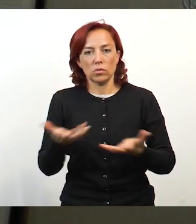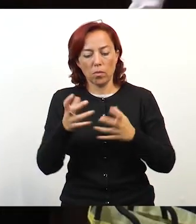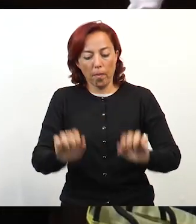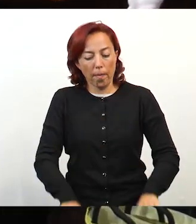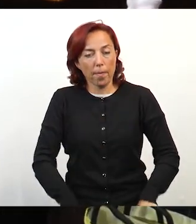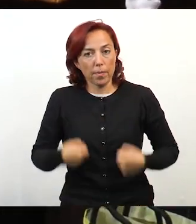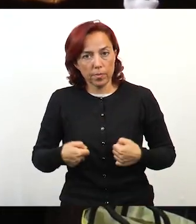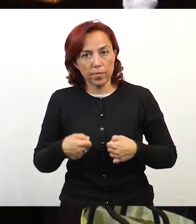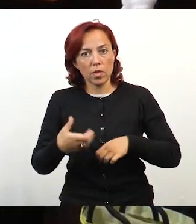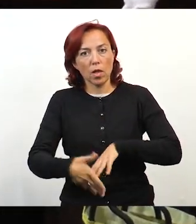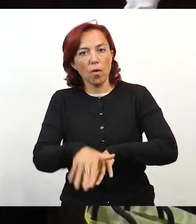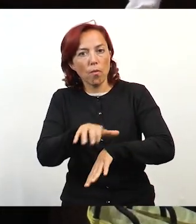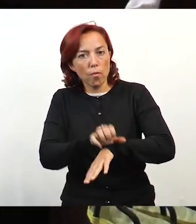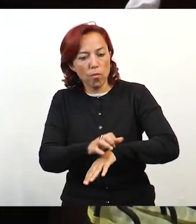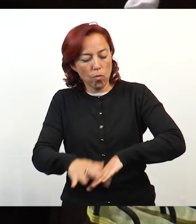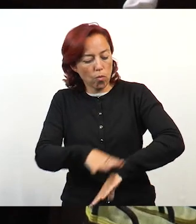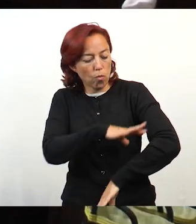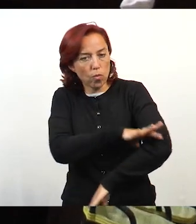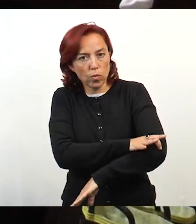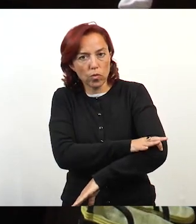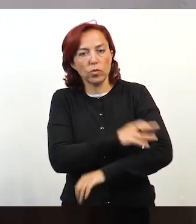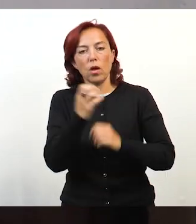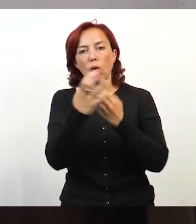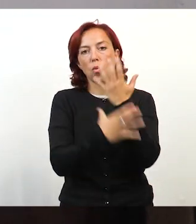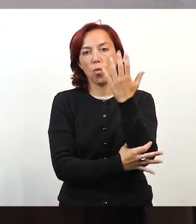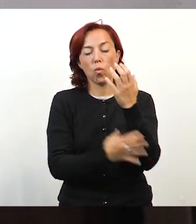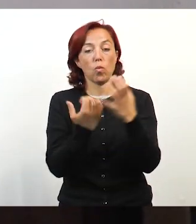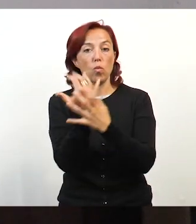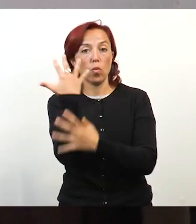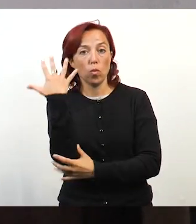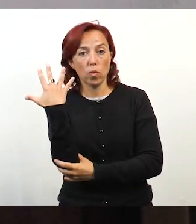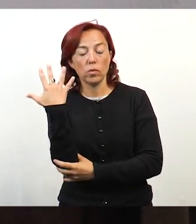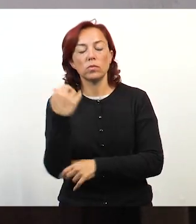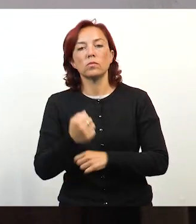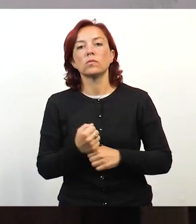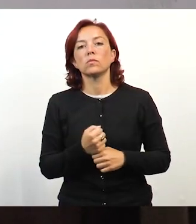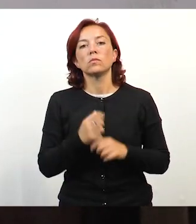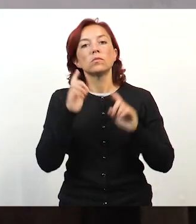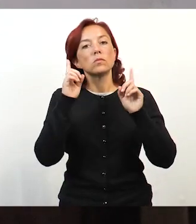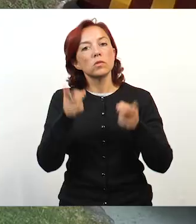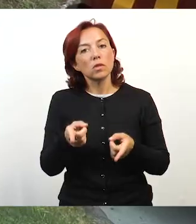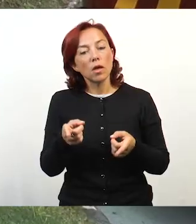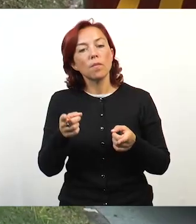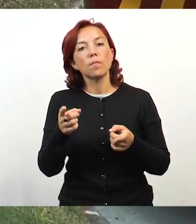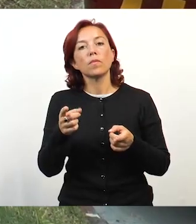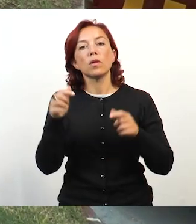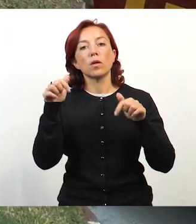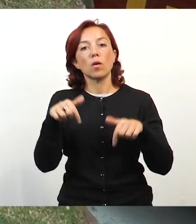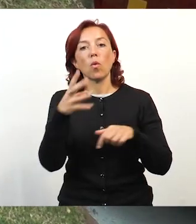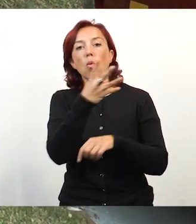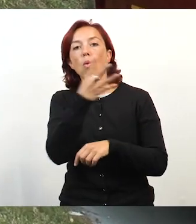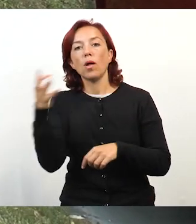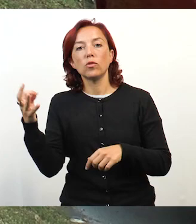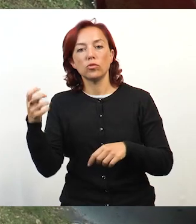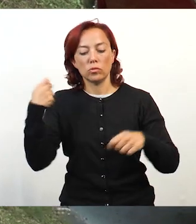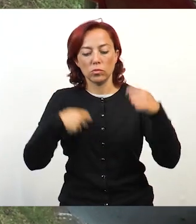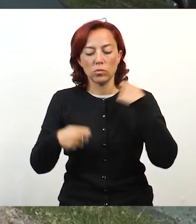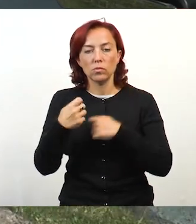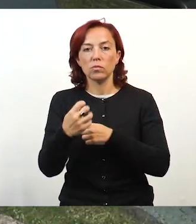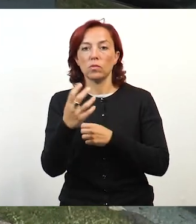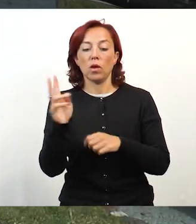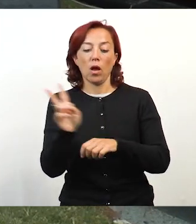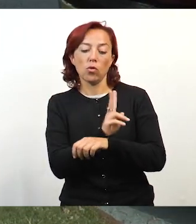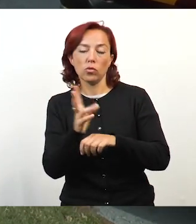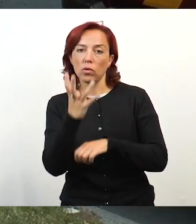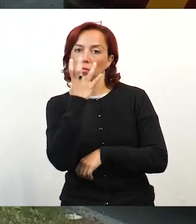saco de incendio, pantalón, botas, casco, guantes. También le sumamos la adjudicación. Este año una licitación de total de 400 equipos de